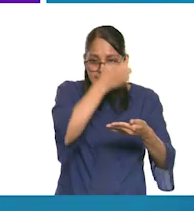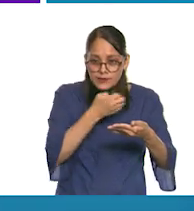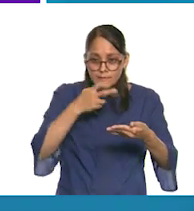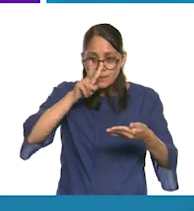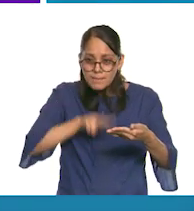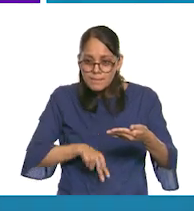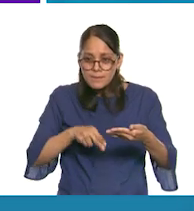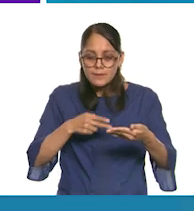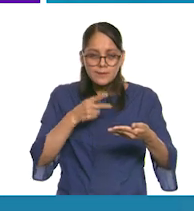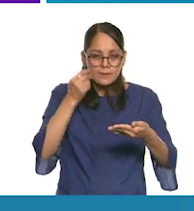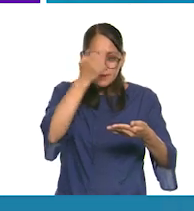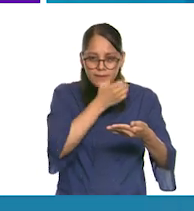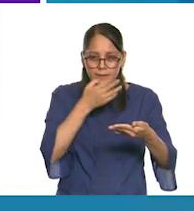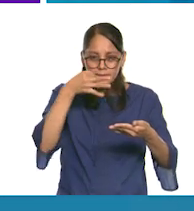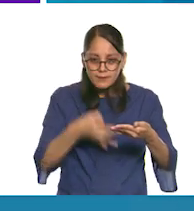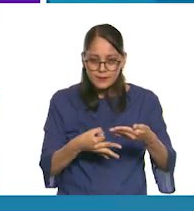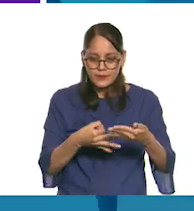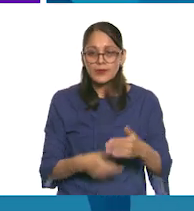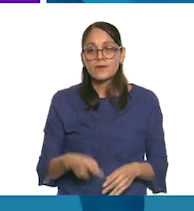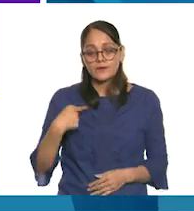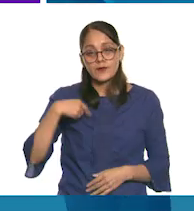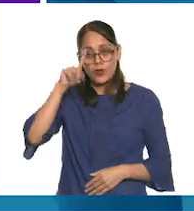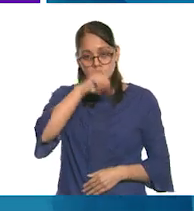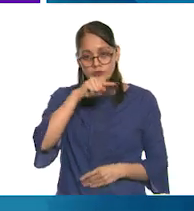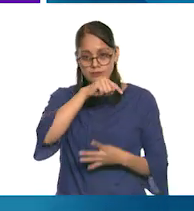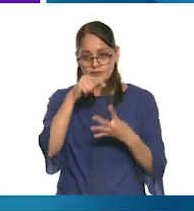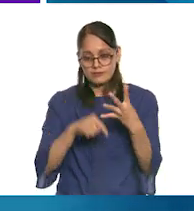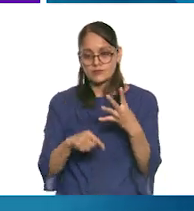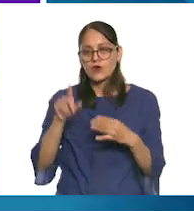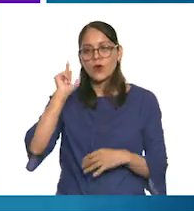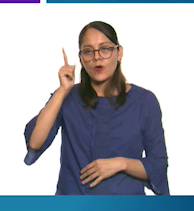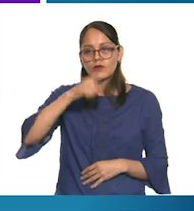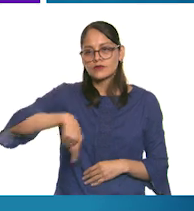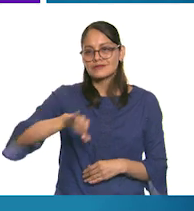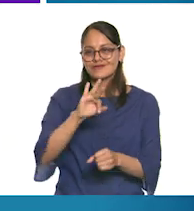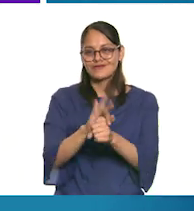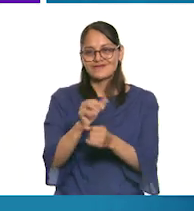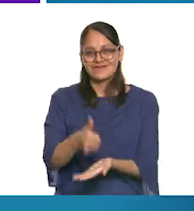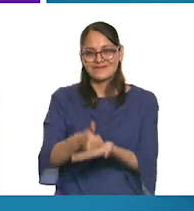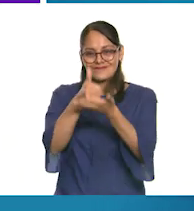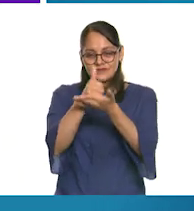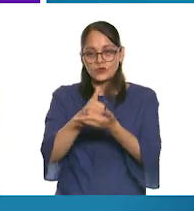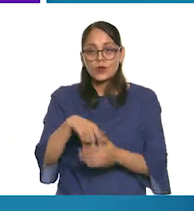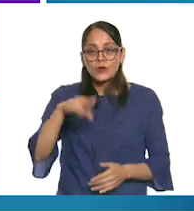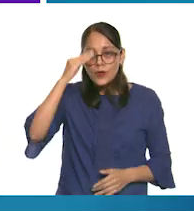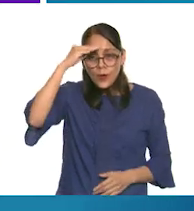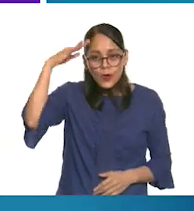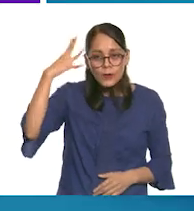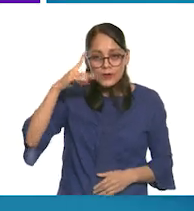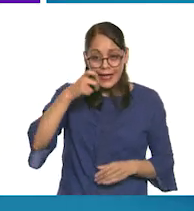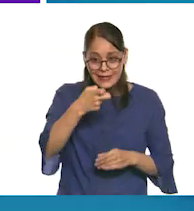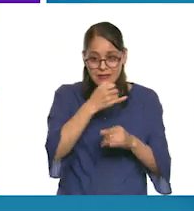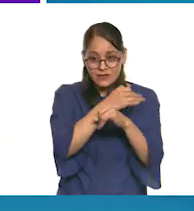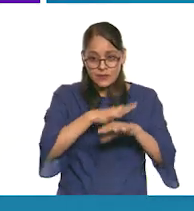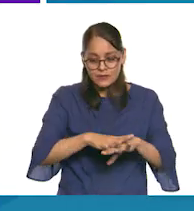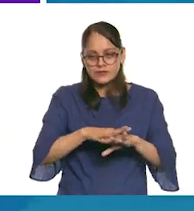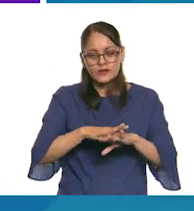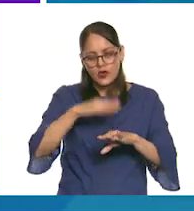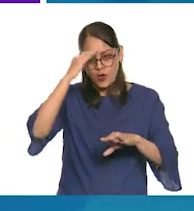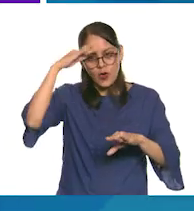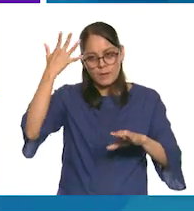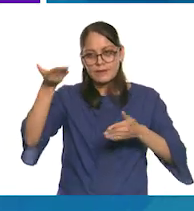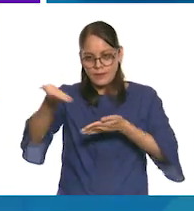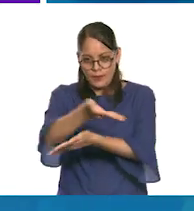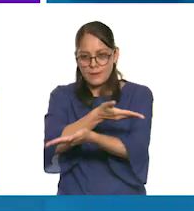Esperamos que la información y los consejos de esta sesión te hayan sido de ayuda. Y no olvides compartir esta valiosa información